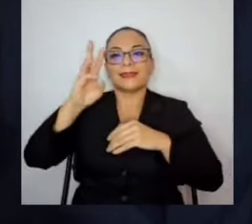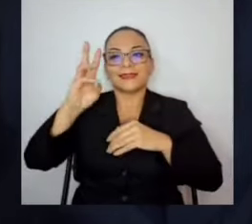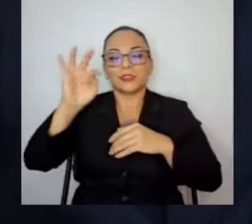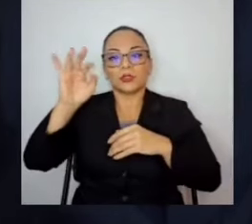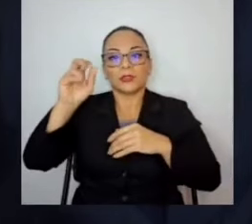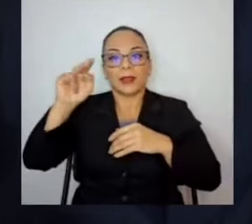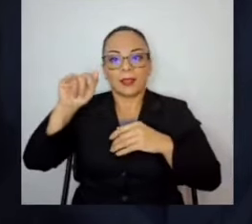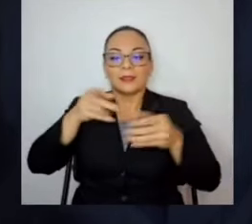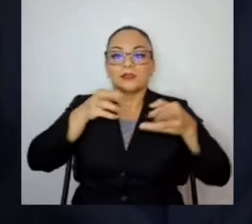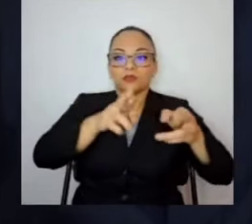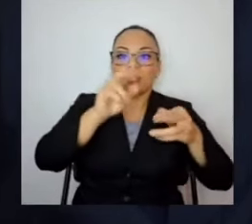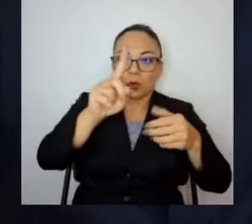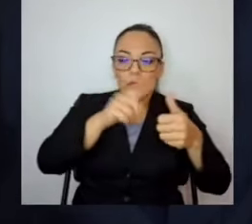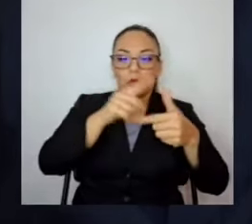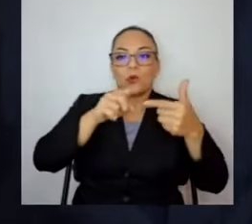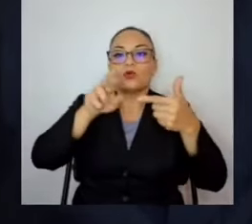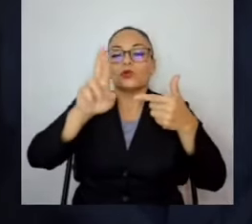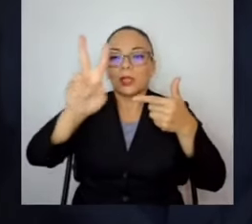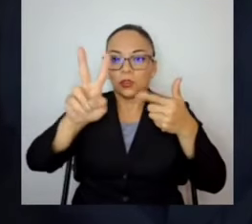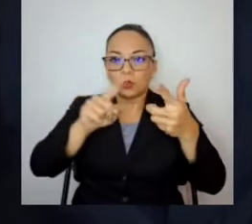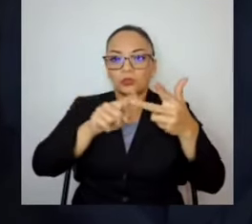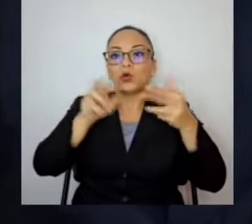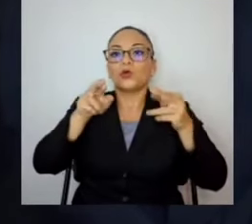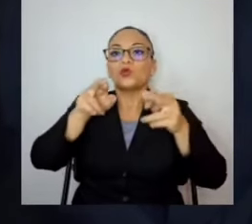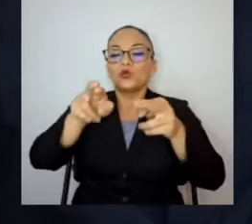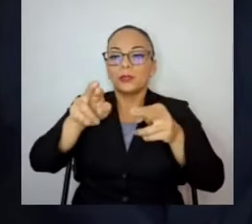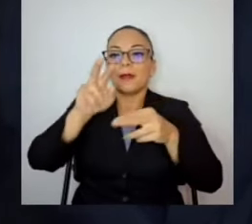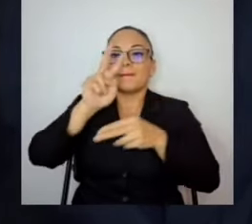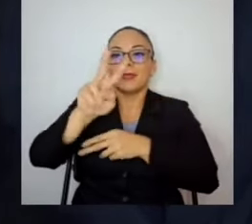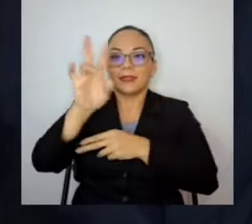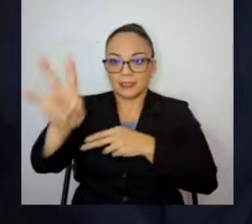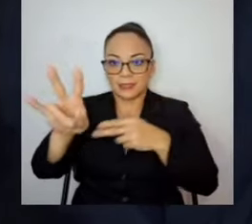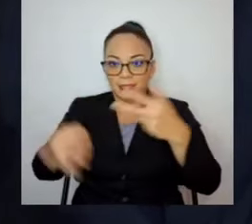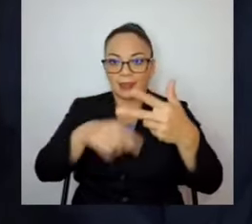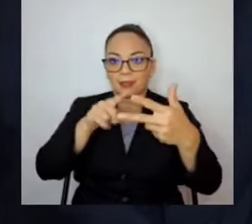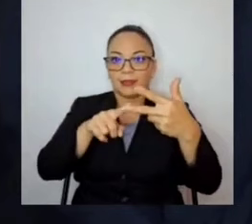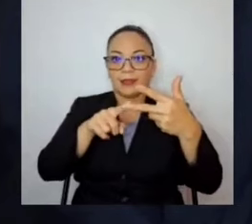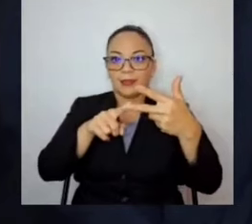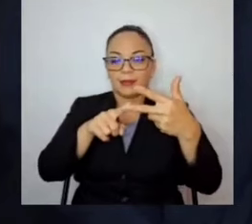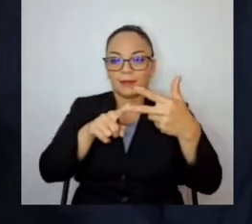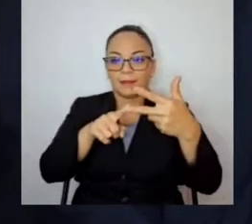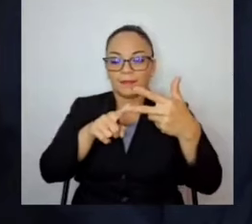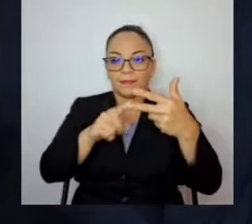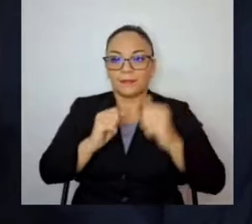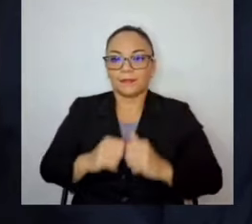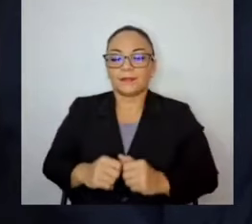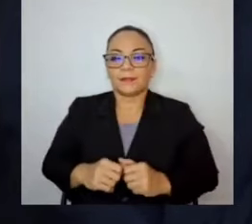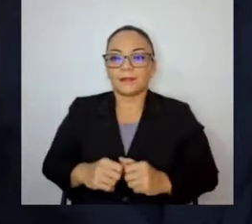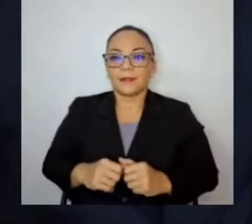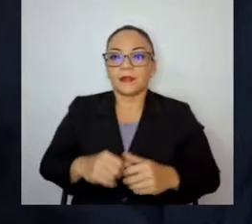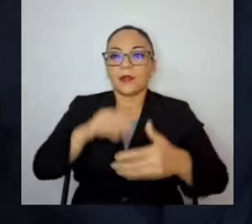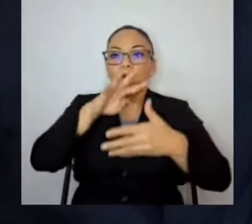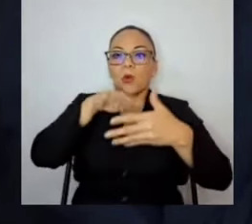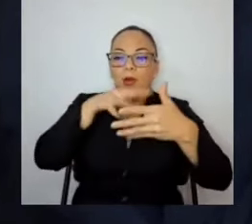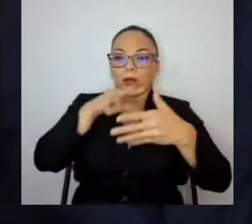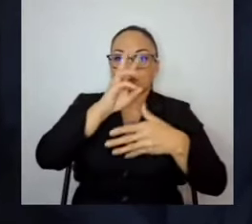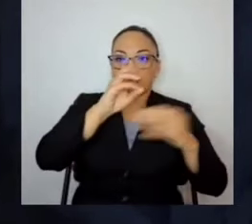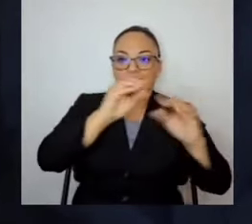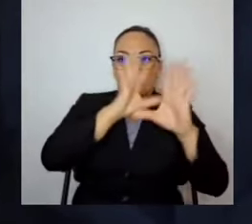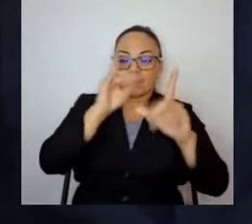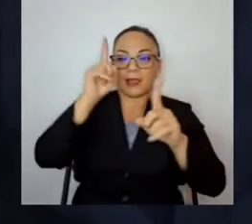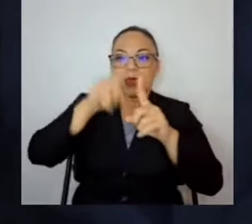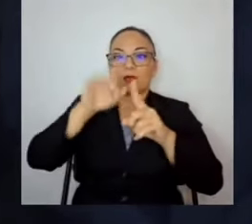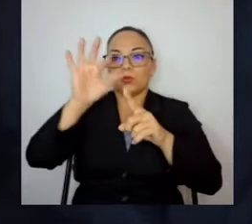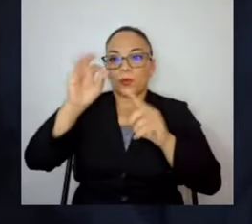2, en la Ruta 27 y en la Ruta 32, con un horario de 6 de la mañana a 9 de la